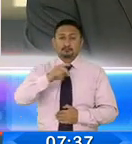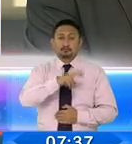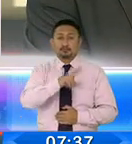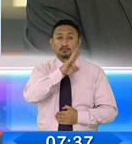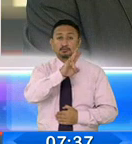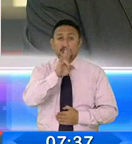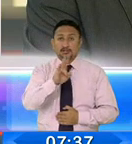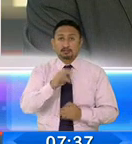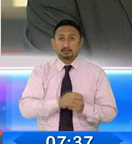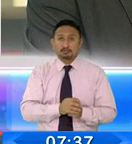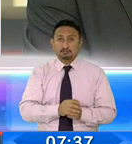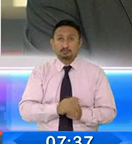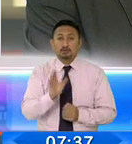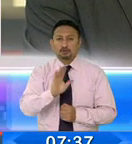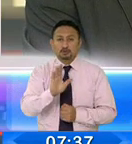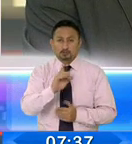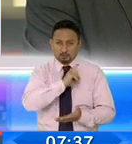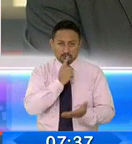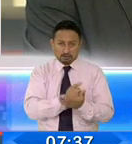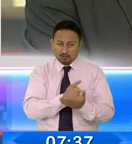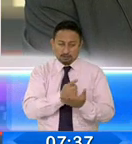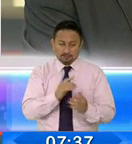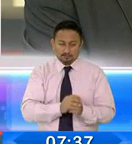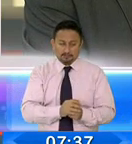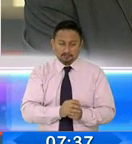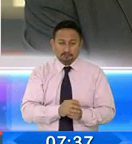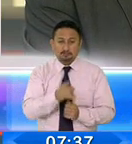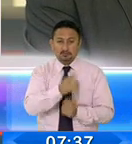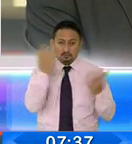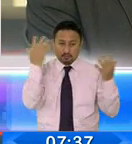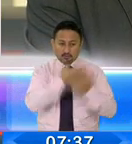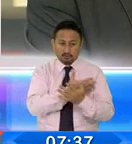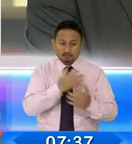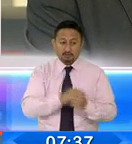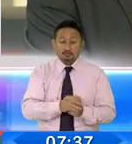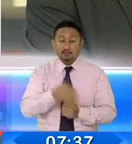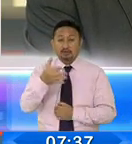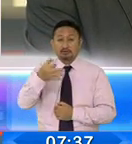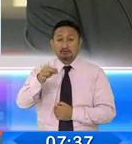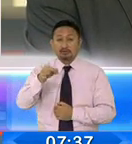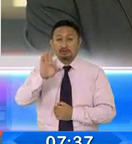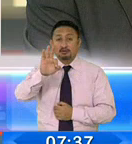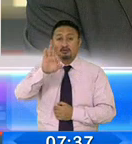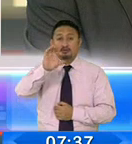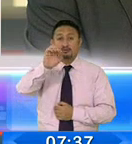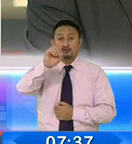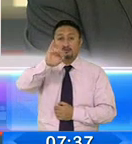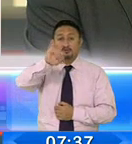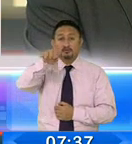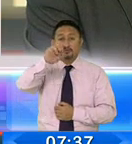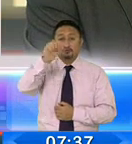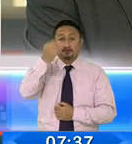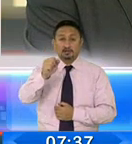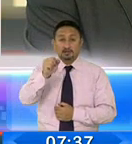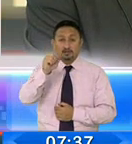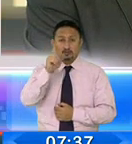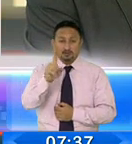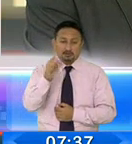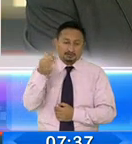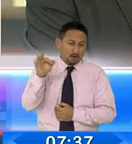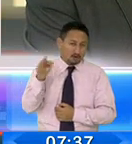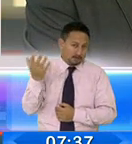son, o sea, tenemos que decir la verdad. El CNE confunde fojas con actas. Fojas es una hoja, básicamente,